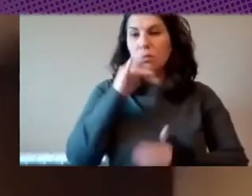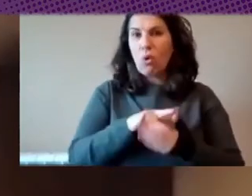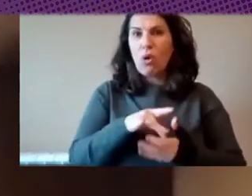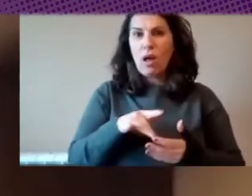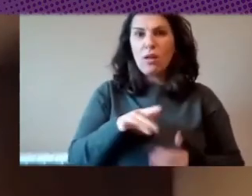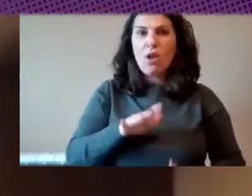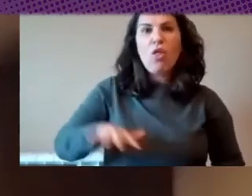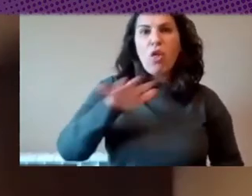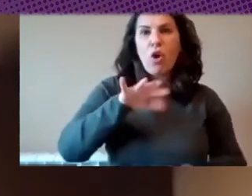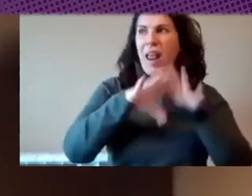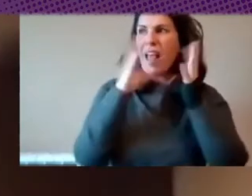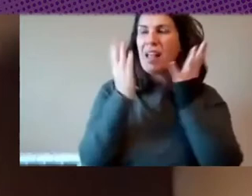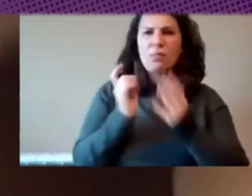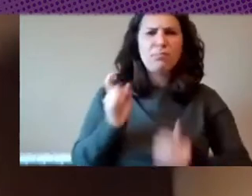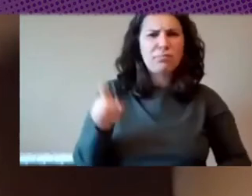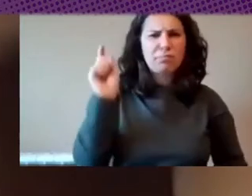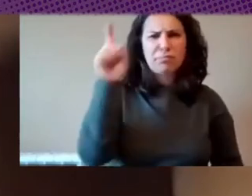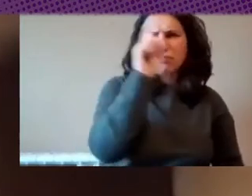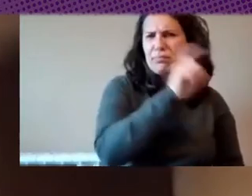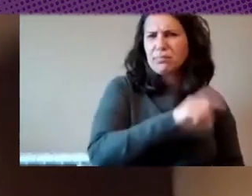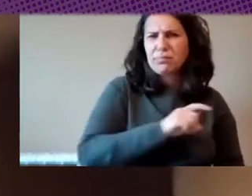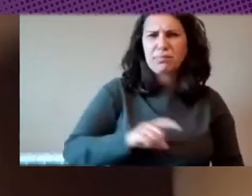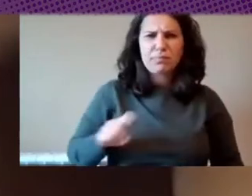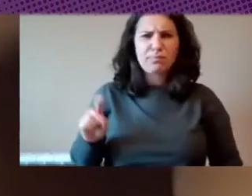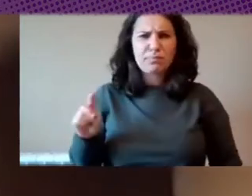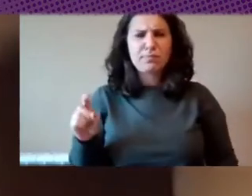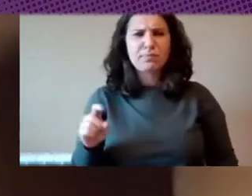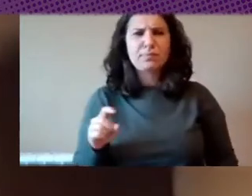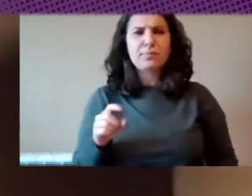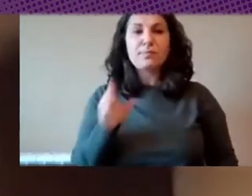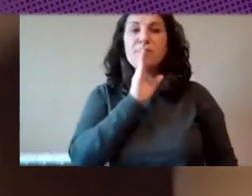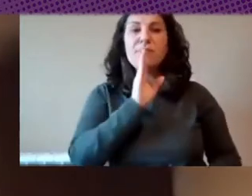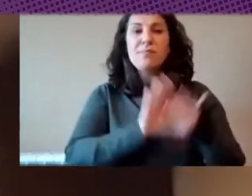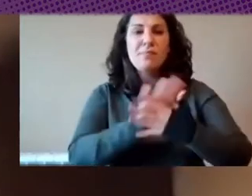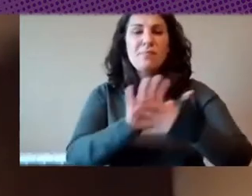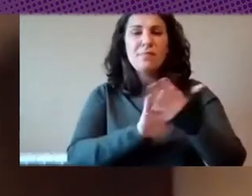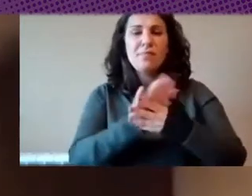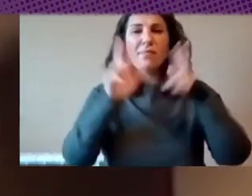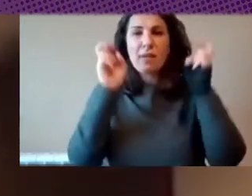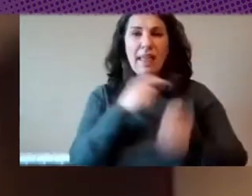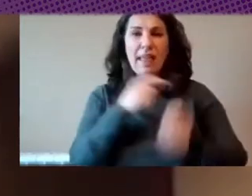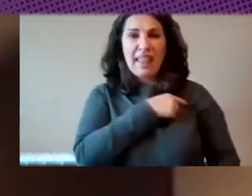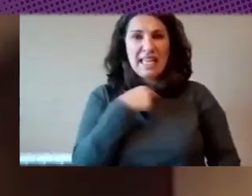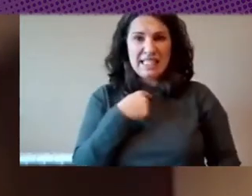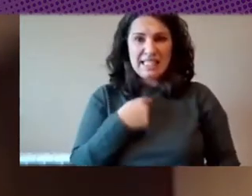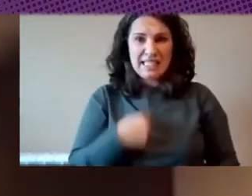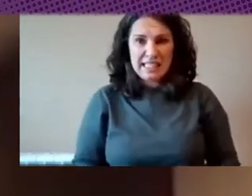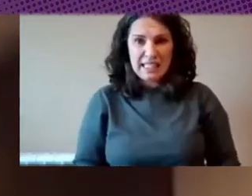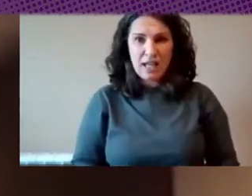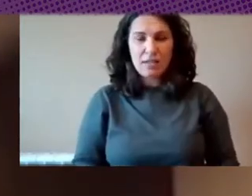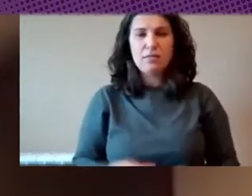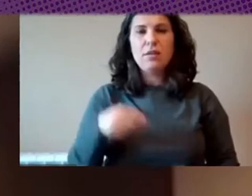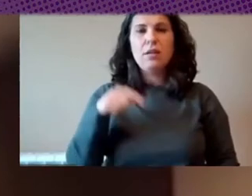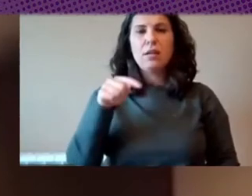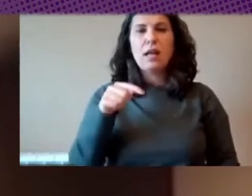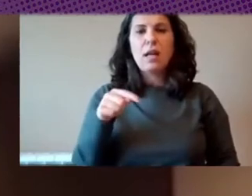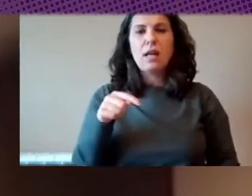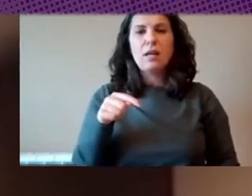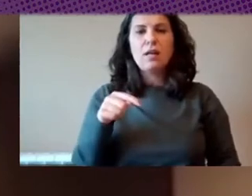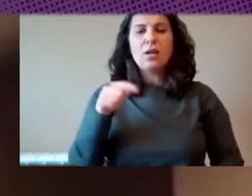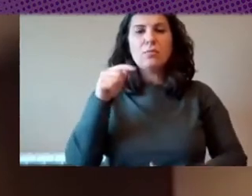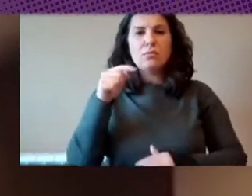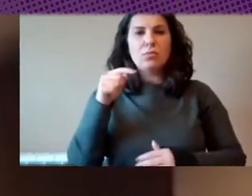zonas del planeta he mencionado el caso de China que ha permitido construir soberanía